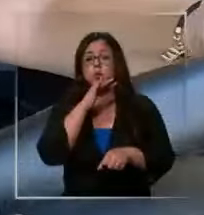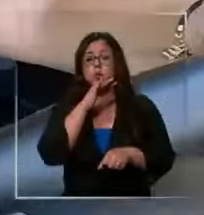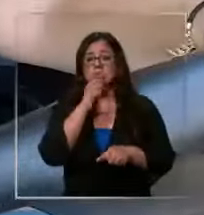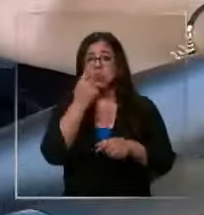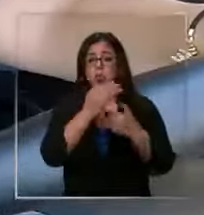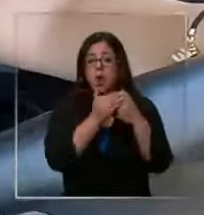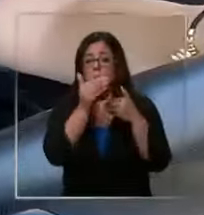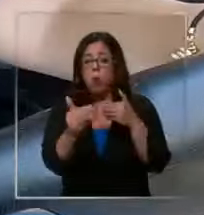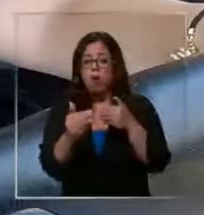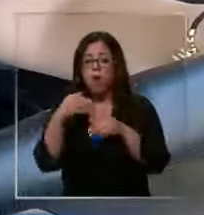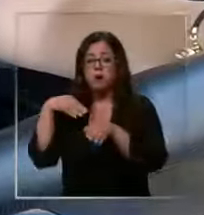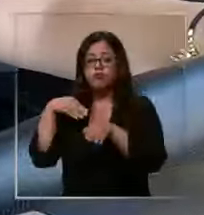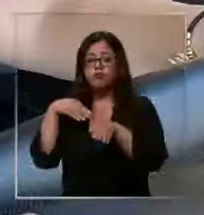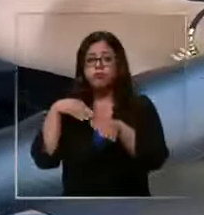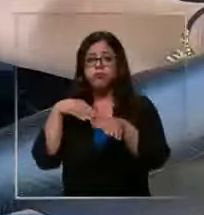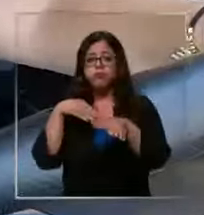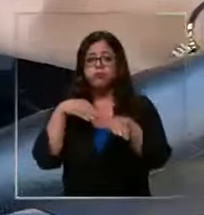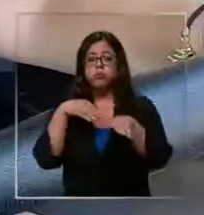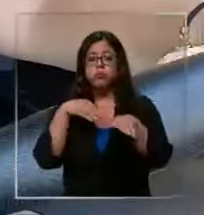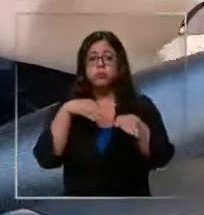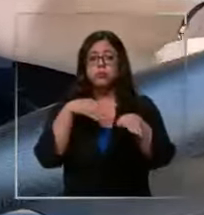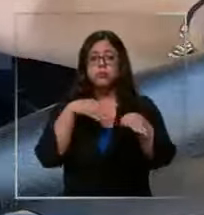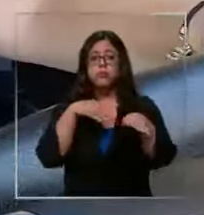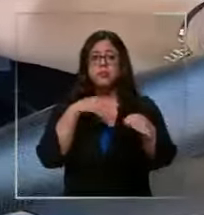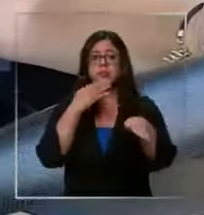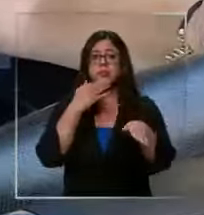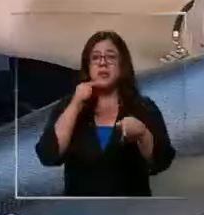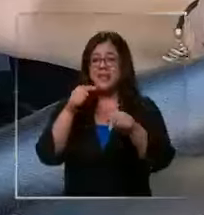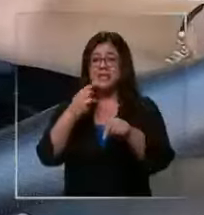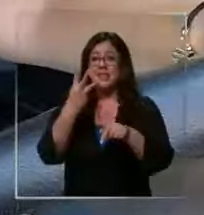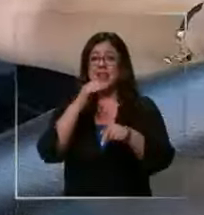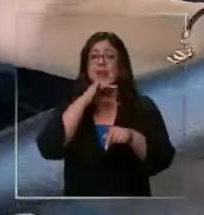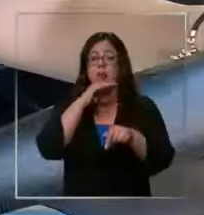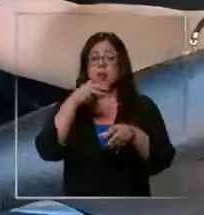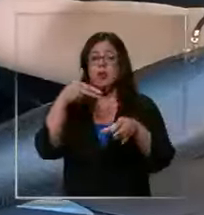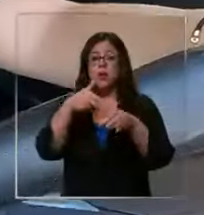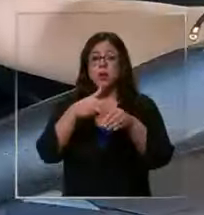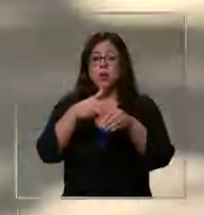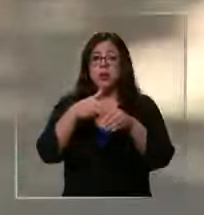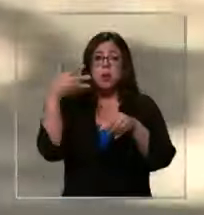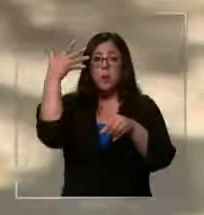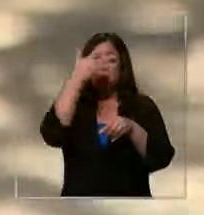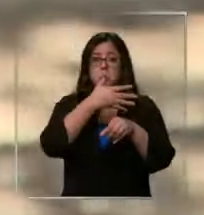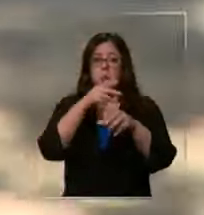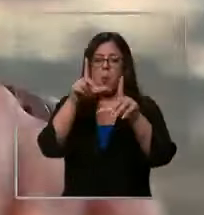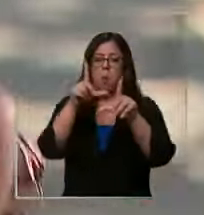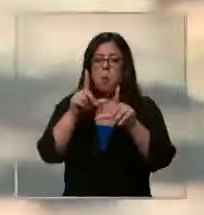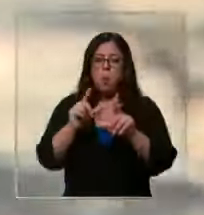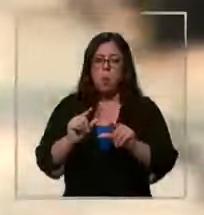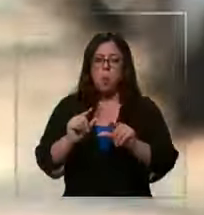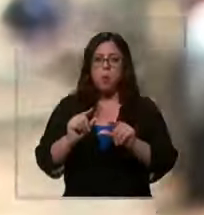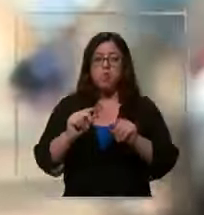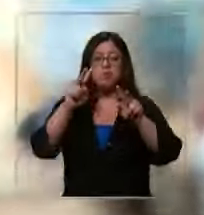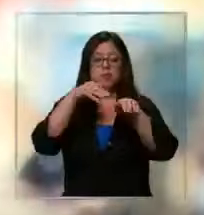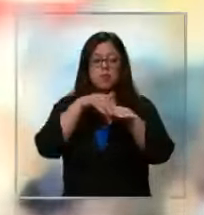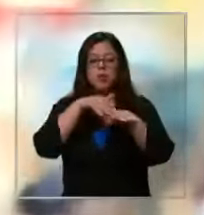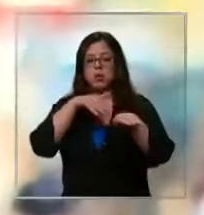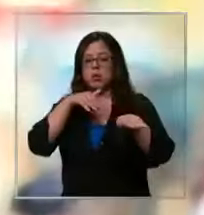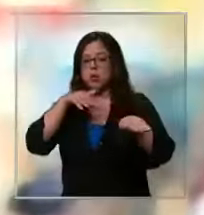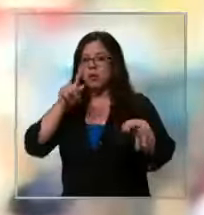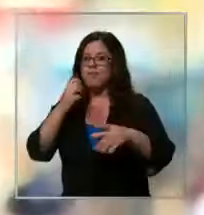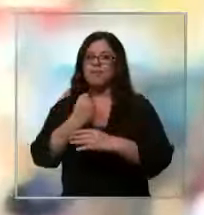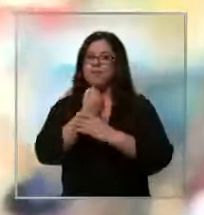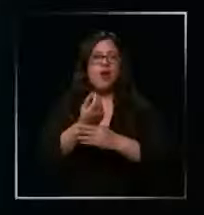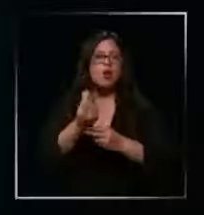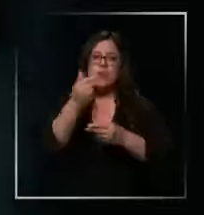cuadra y aparte, bueno, te consumes a media hora y estás consumiendo combustible. Los llamados tacos que no ayudan al